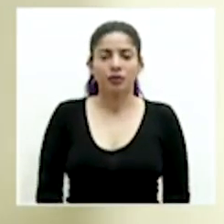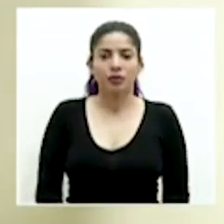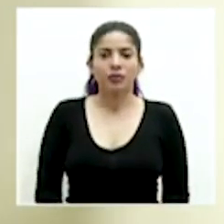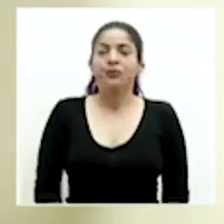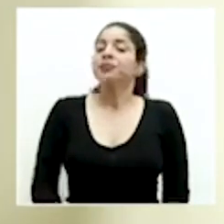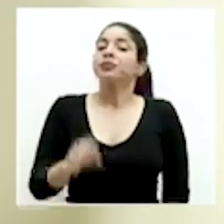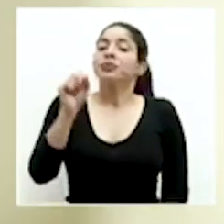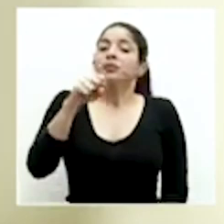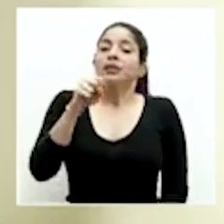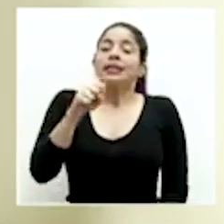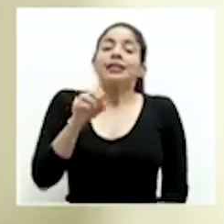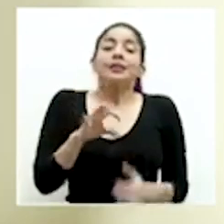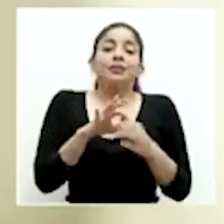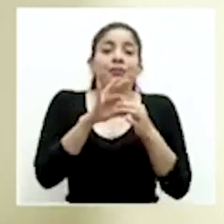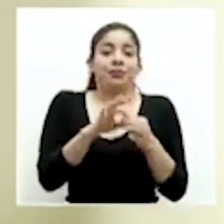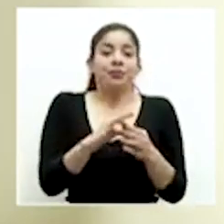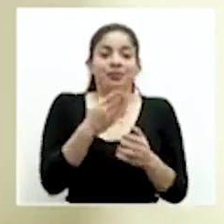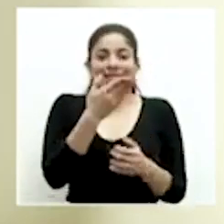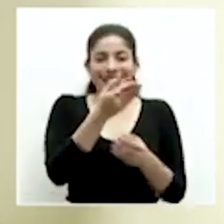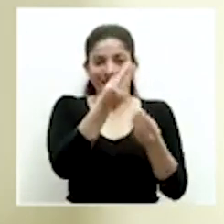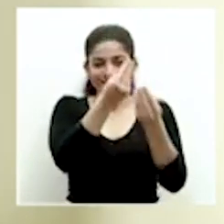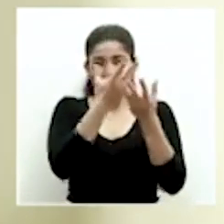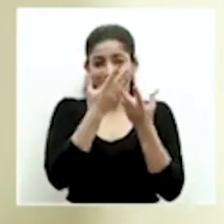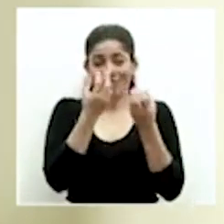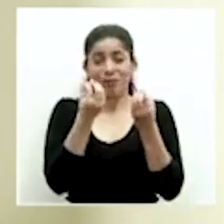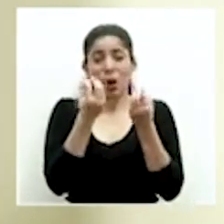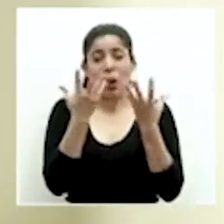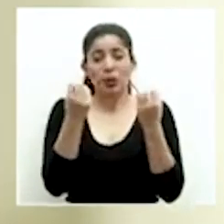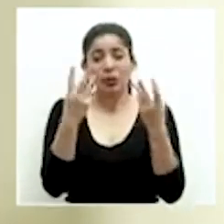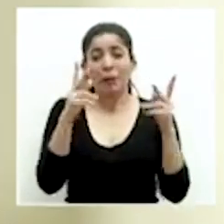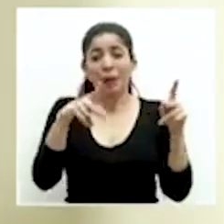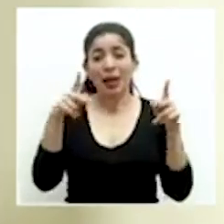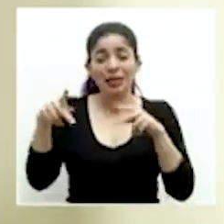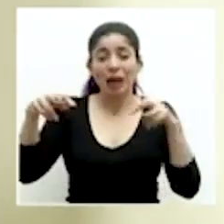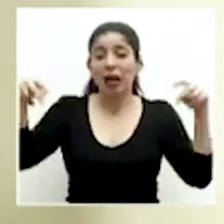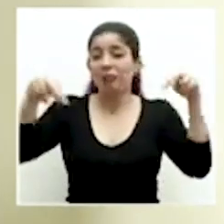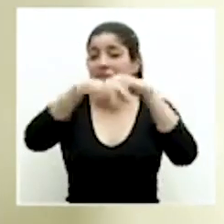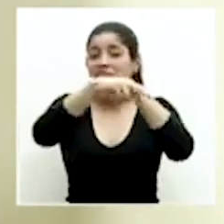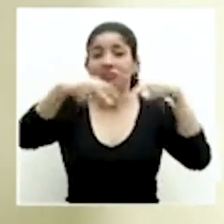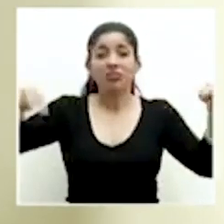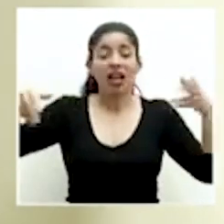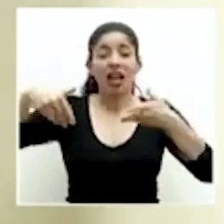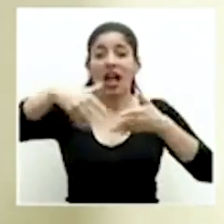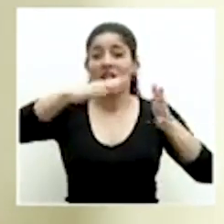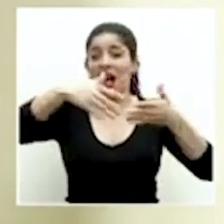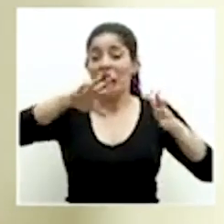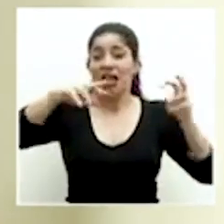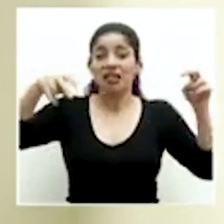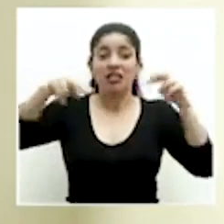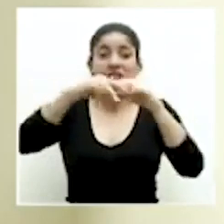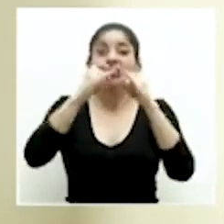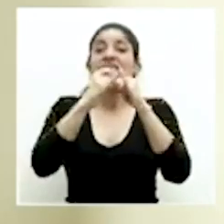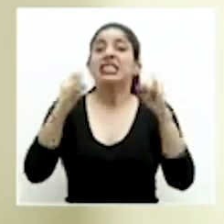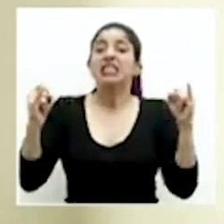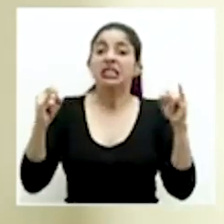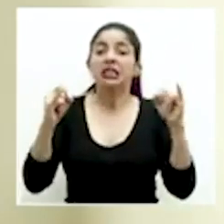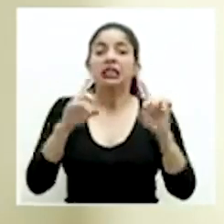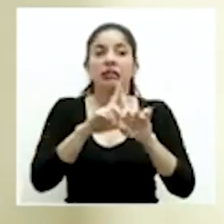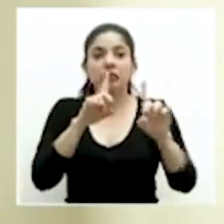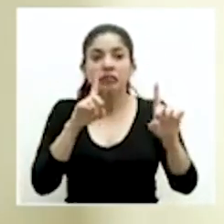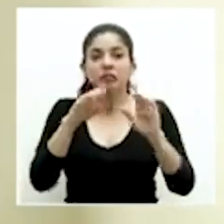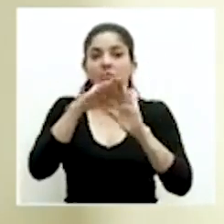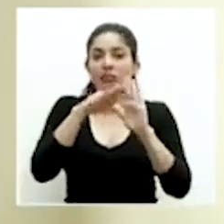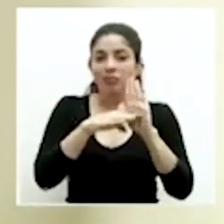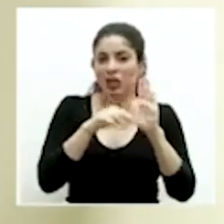Sí, con respecto a ese reporte de cientos de personas que se movilizan abiertamente sin eventualmente guardar las medidas